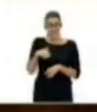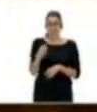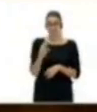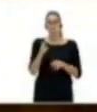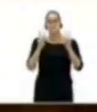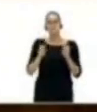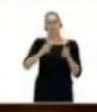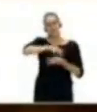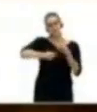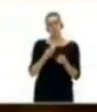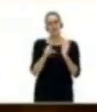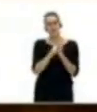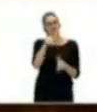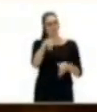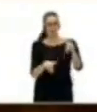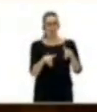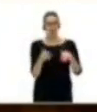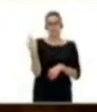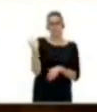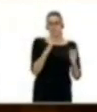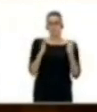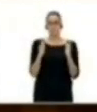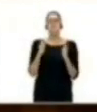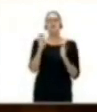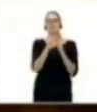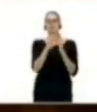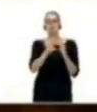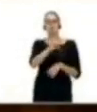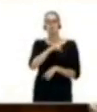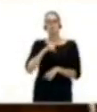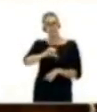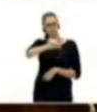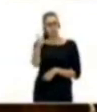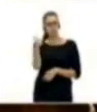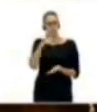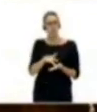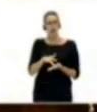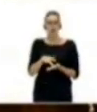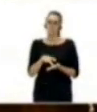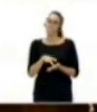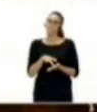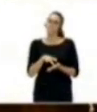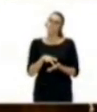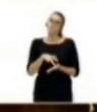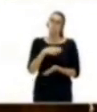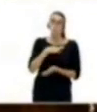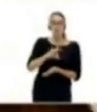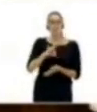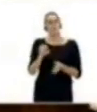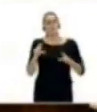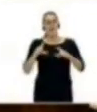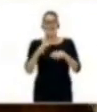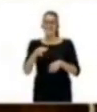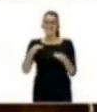En su momento, cuando fue aprobado el Estatuto de Autonomía podía ser admisible que se tratara de compensar a las islas no capitalinas